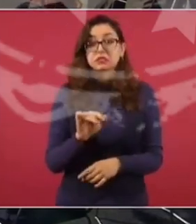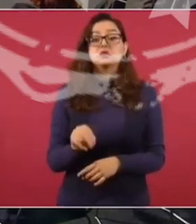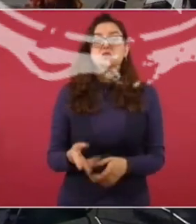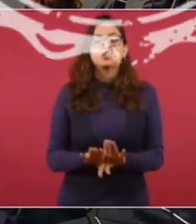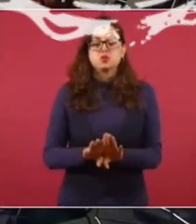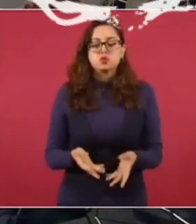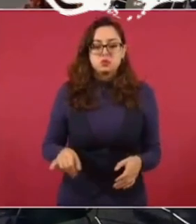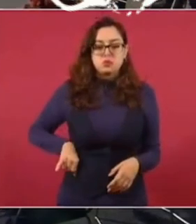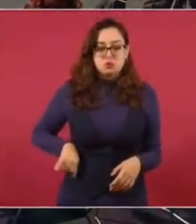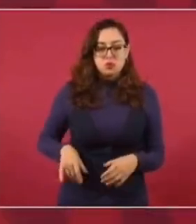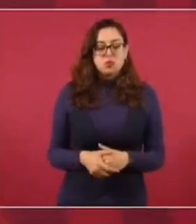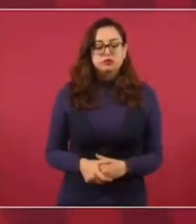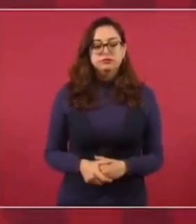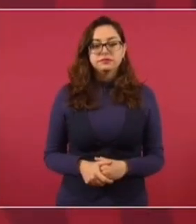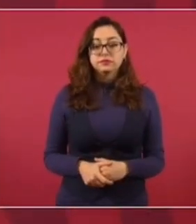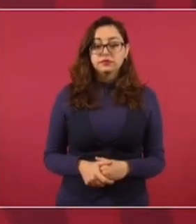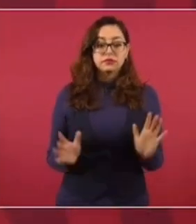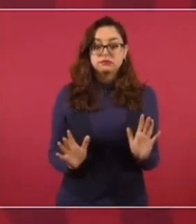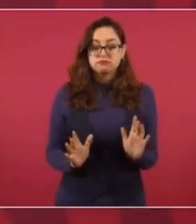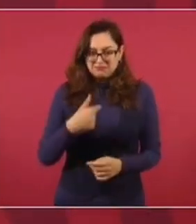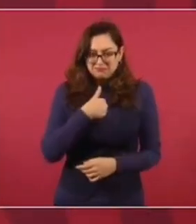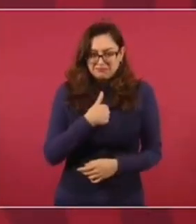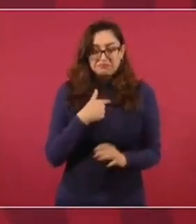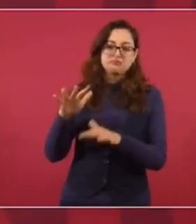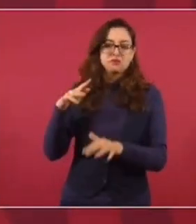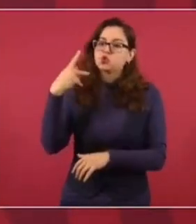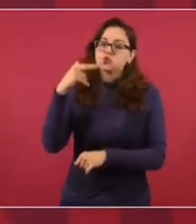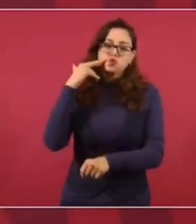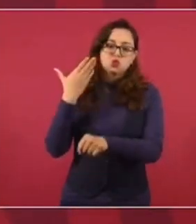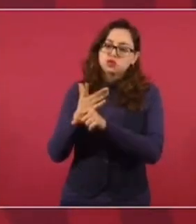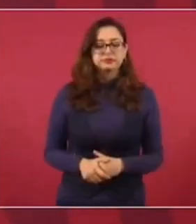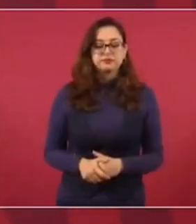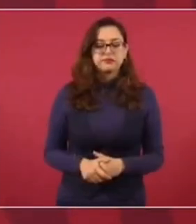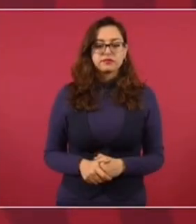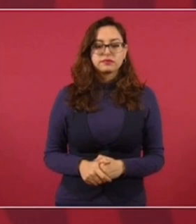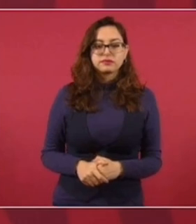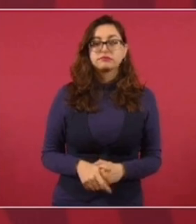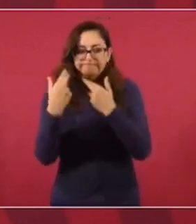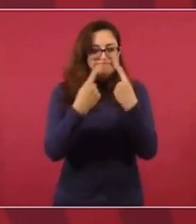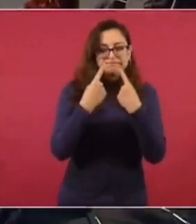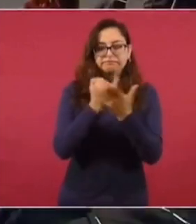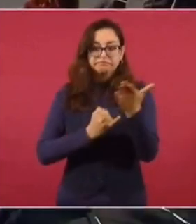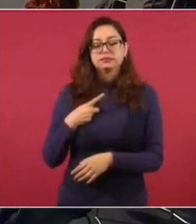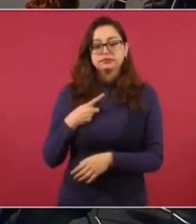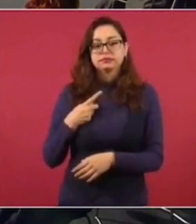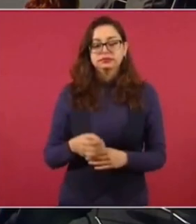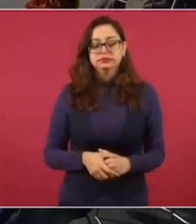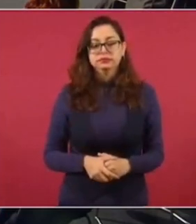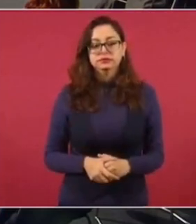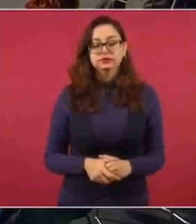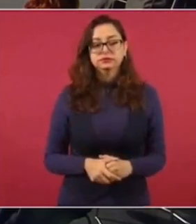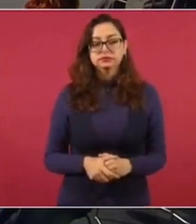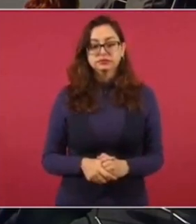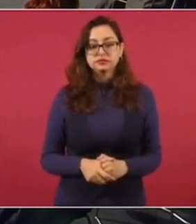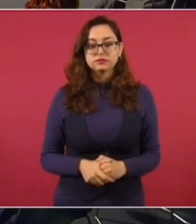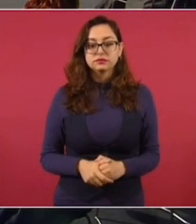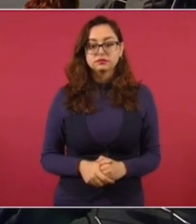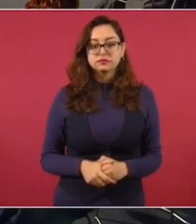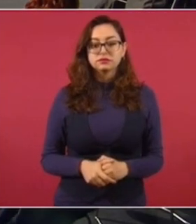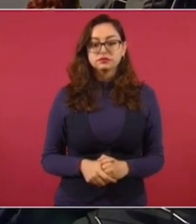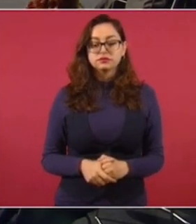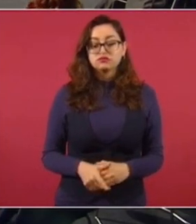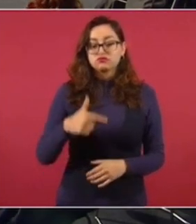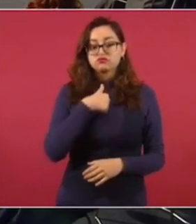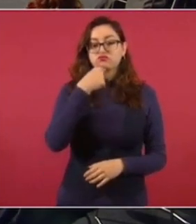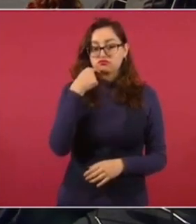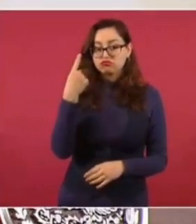Es un asunto ya del Congreso y yo pienso que deben tratarlo y resolverlo porque yo sostengo que